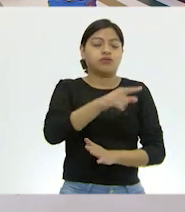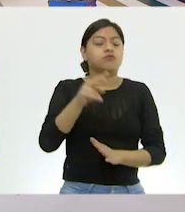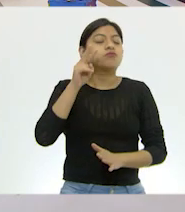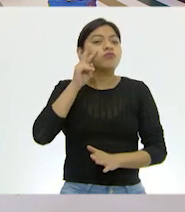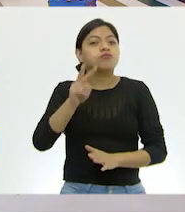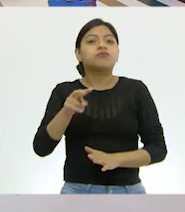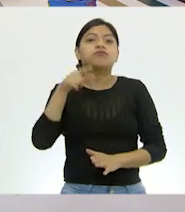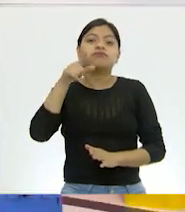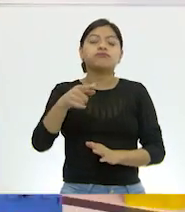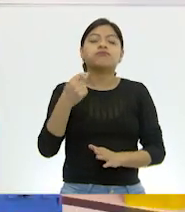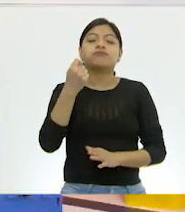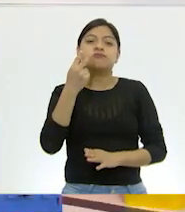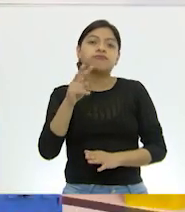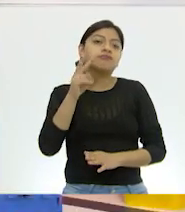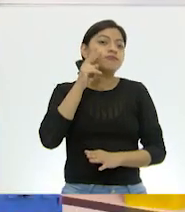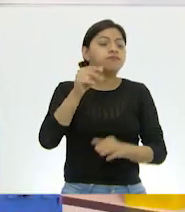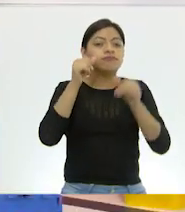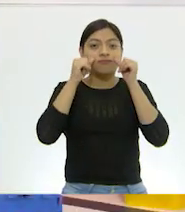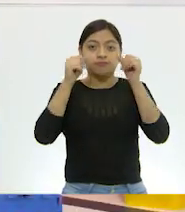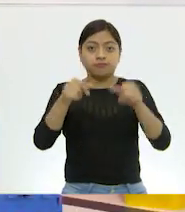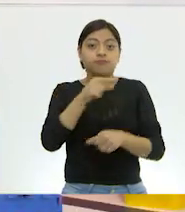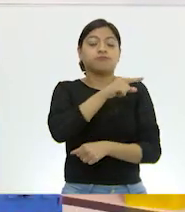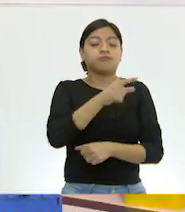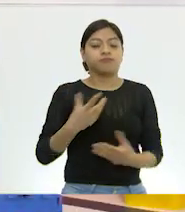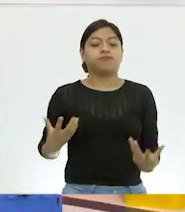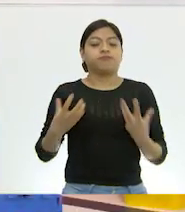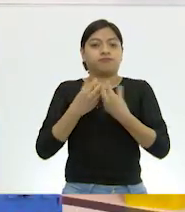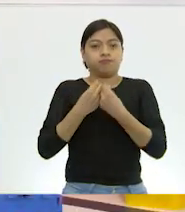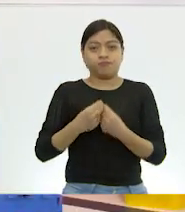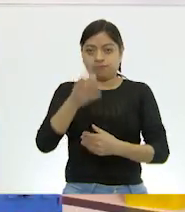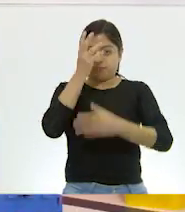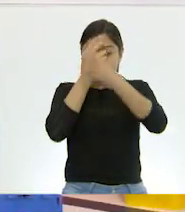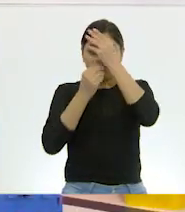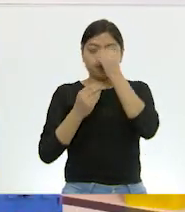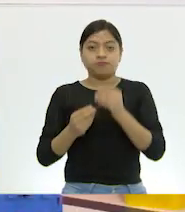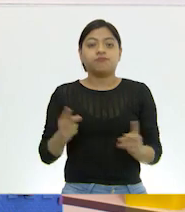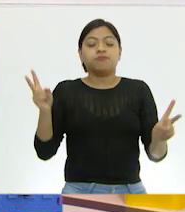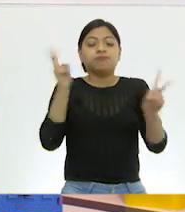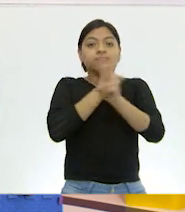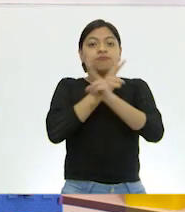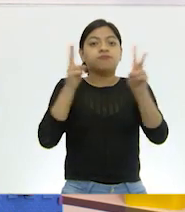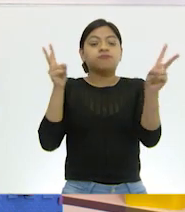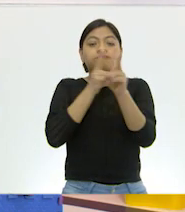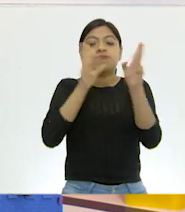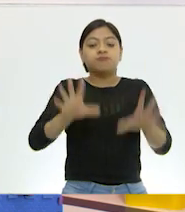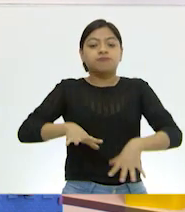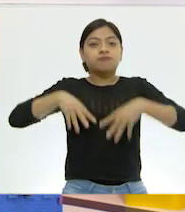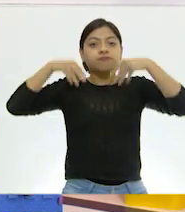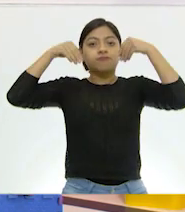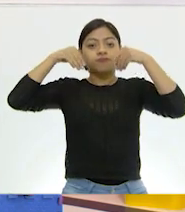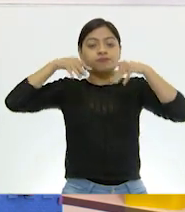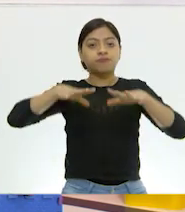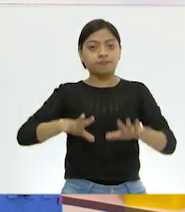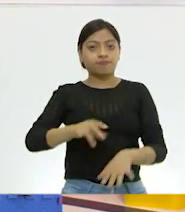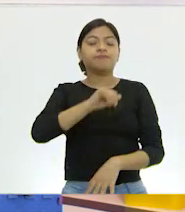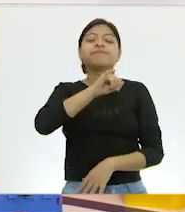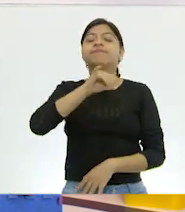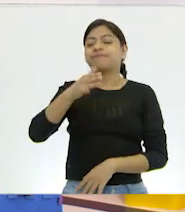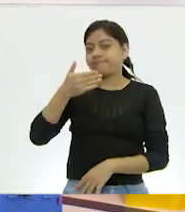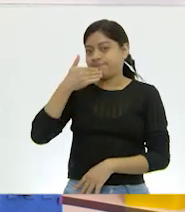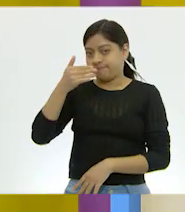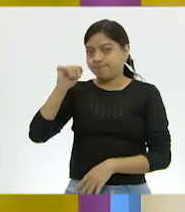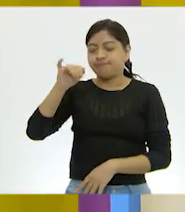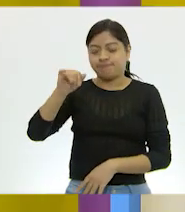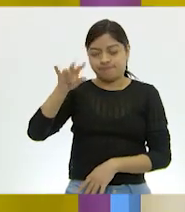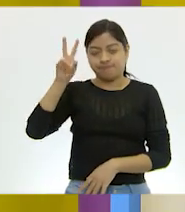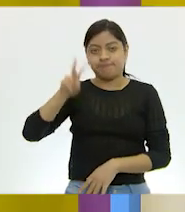programas y has estado aprendiendo con nosotros acerca de la respiración. Es correcto, pero, no obstante,